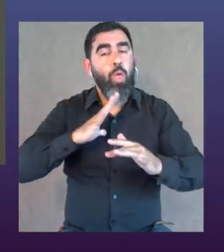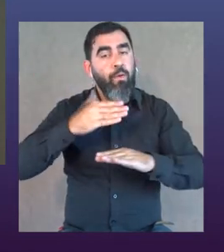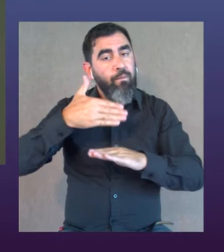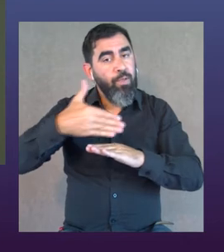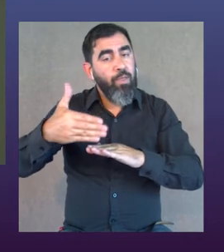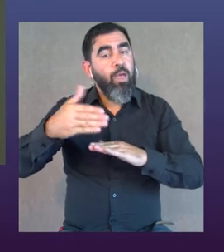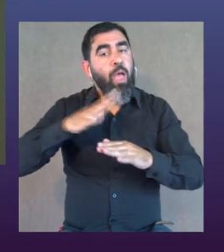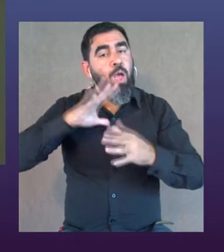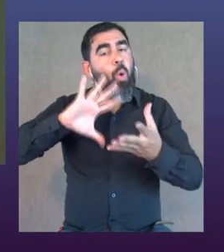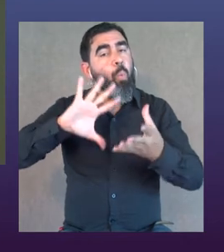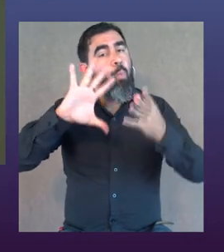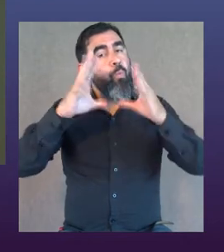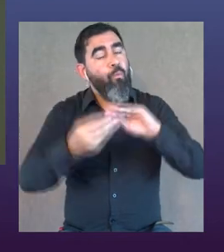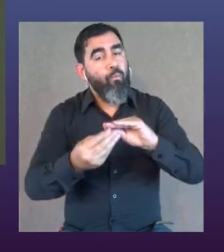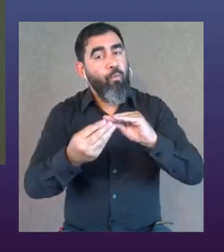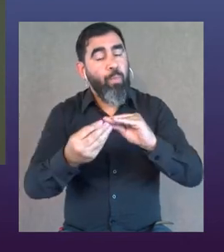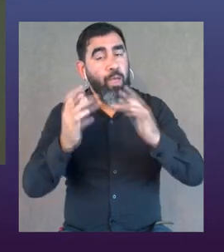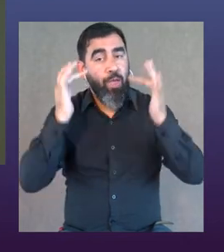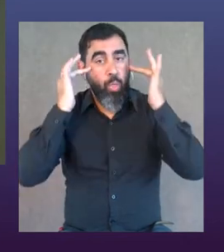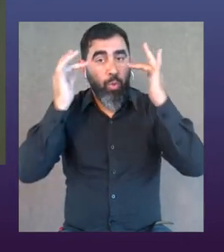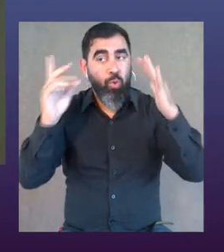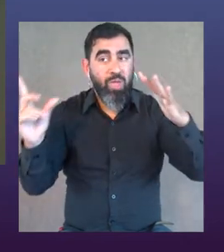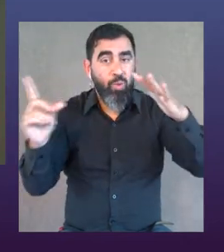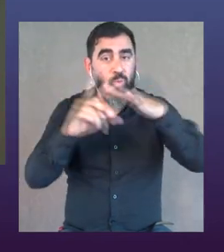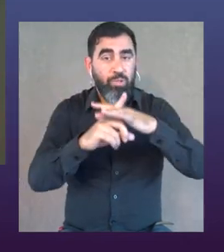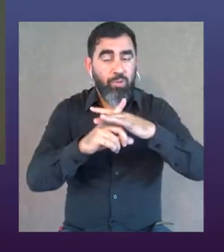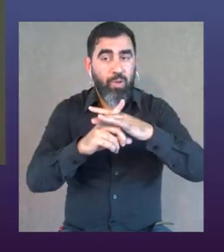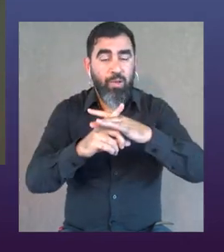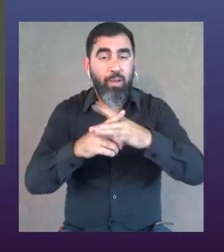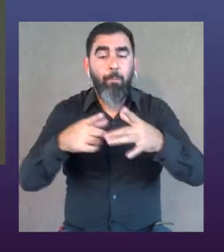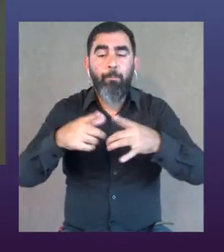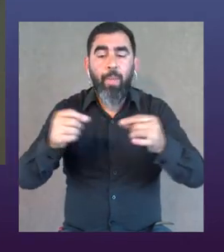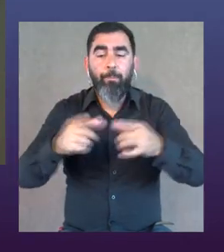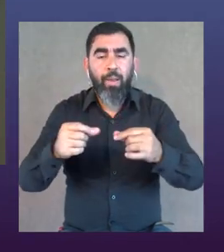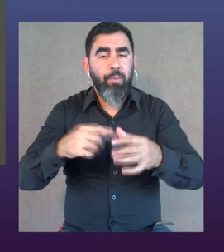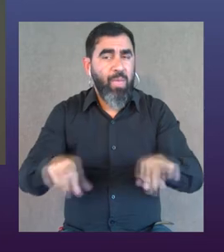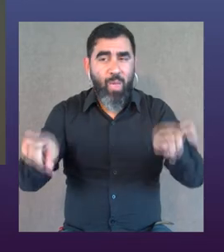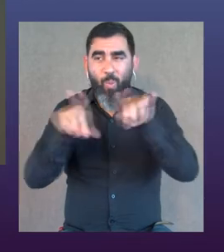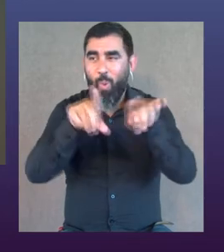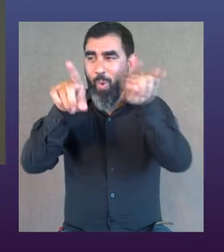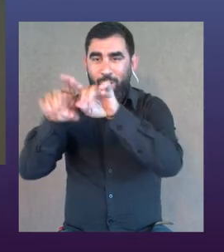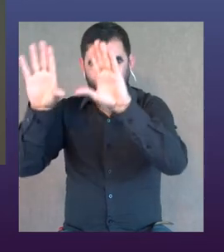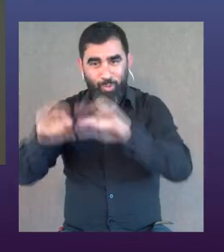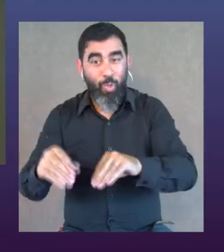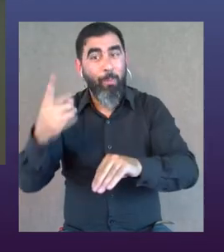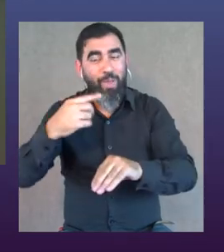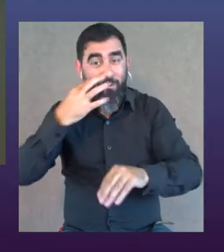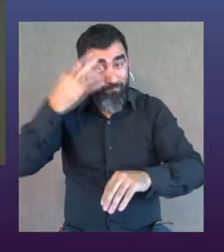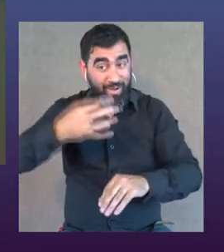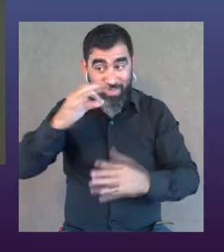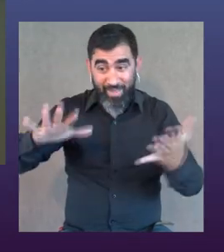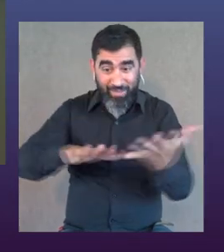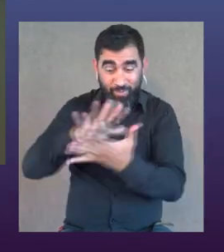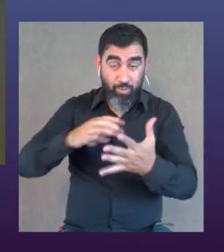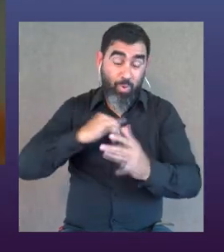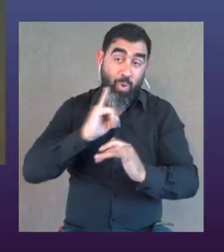Nosotros todavía estamos en un modelo en donde la educación inclusiva en papeles, estamos todos en la misma, pero en los